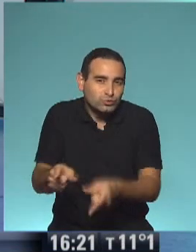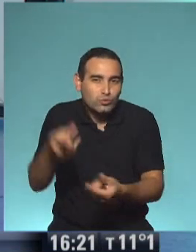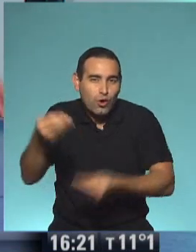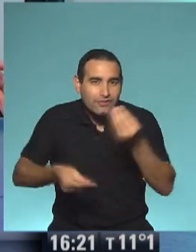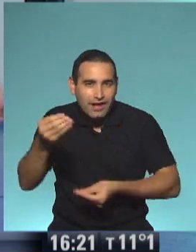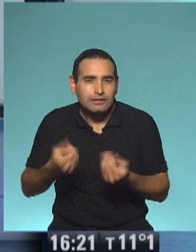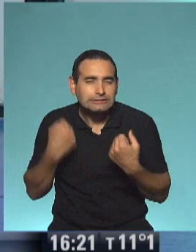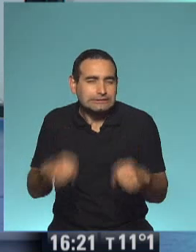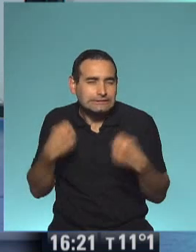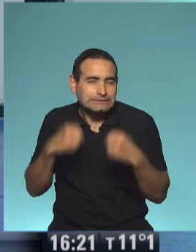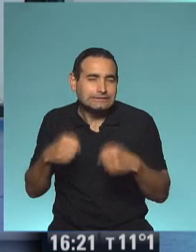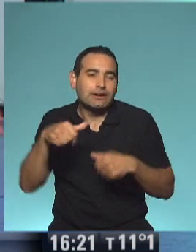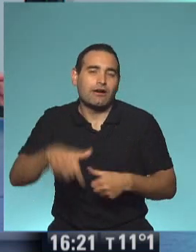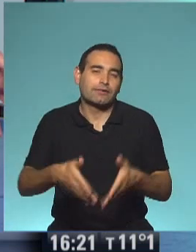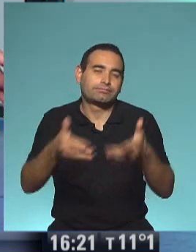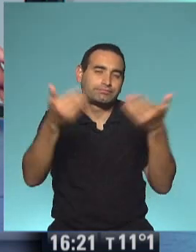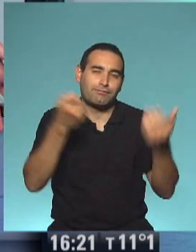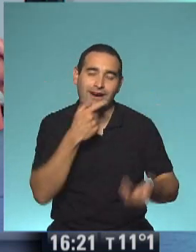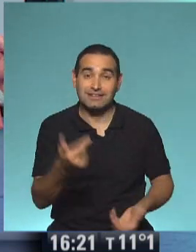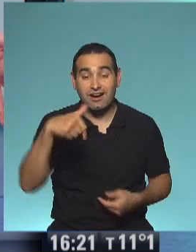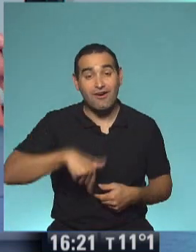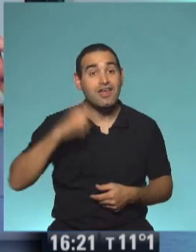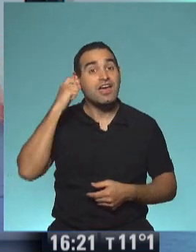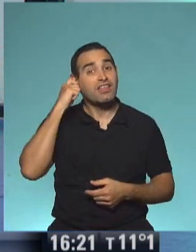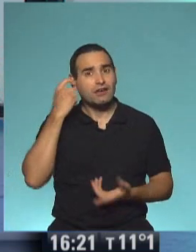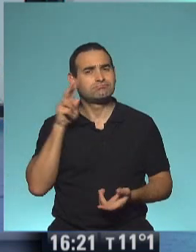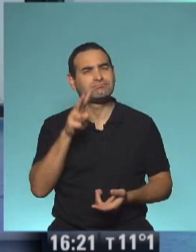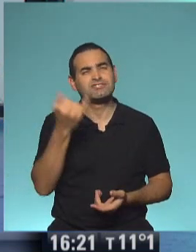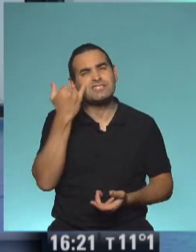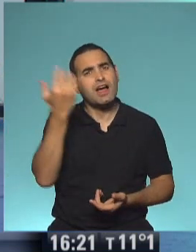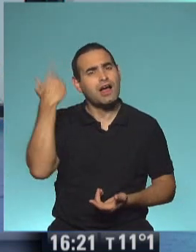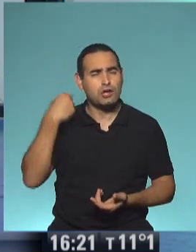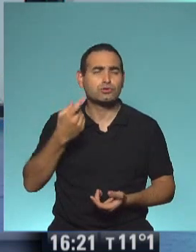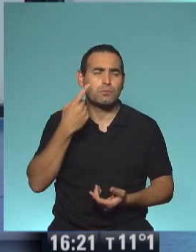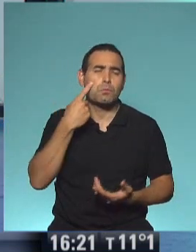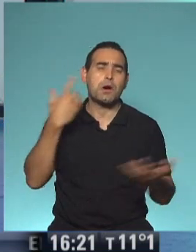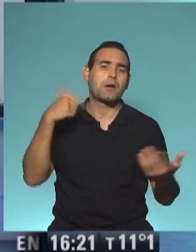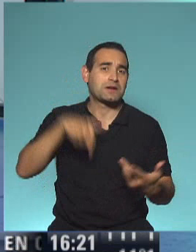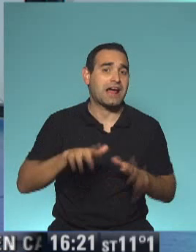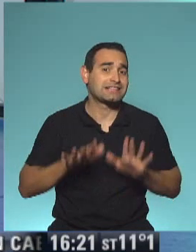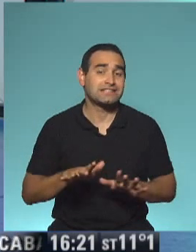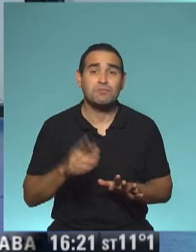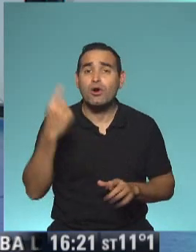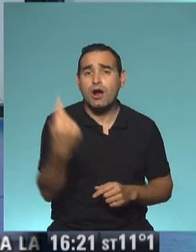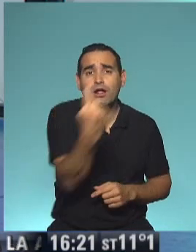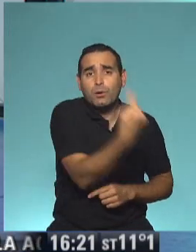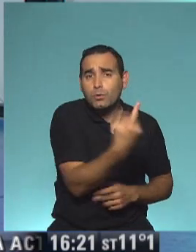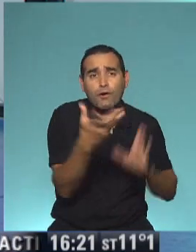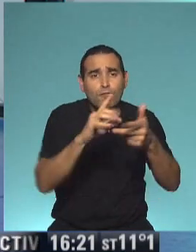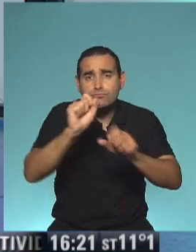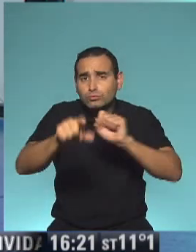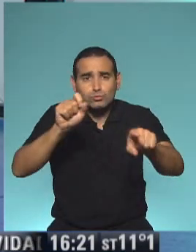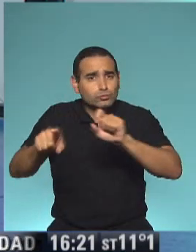tiempo para que le salga así. Nosotros tenemos una edad que quizás estas cosas ya las probamos y nos salen de esta manera, pero cada quien encuentra la